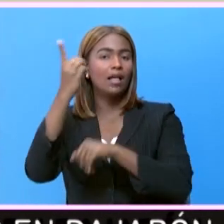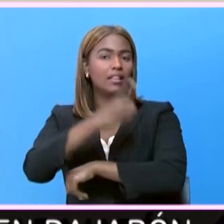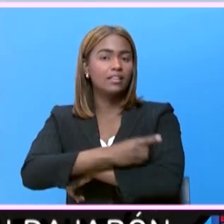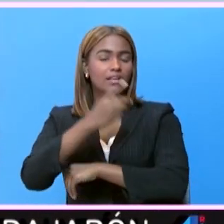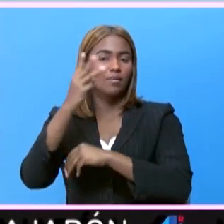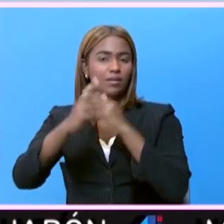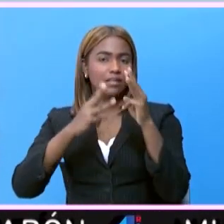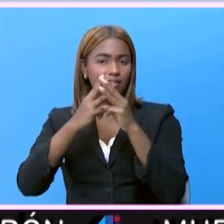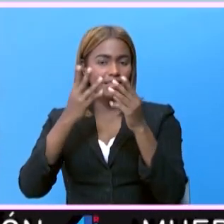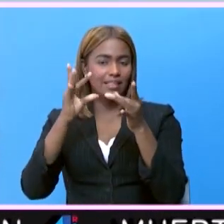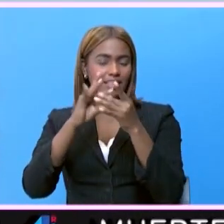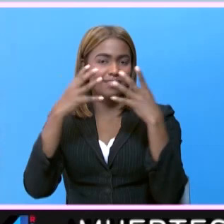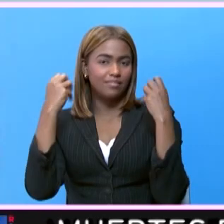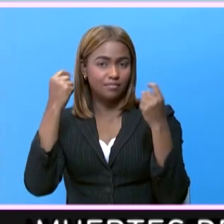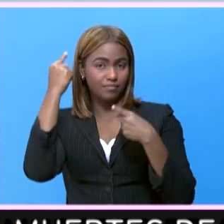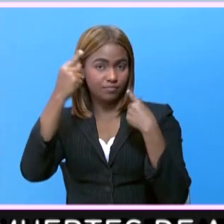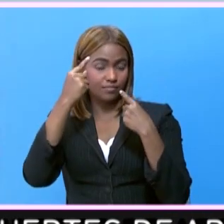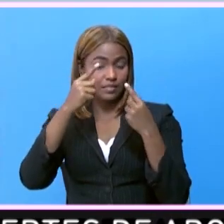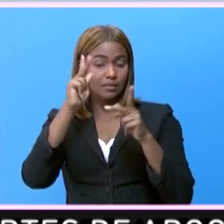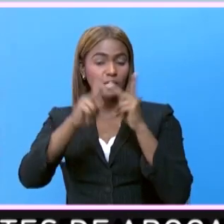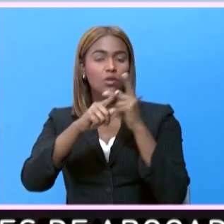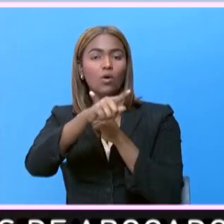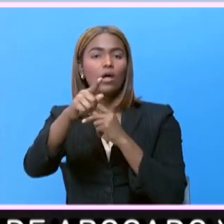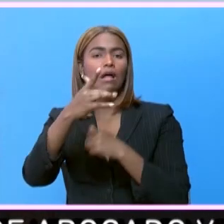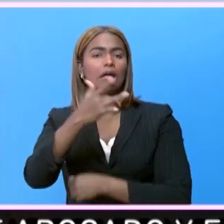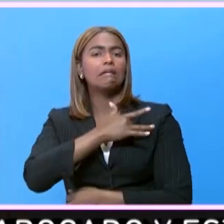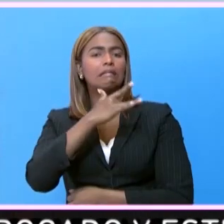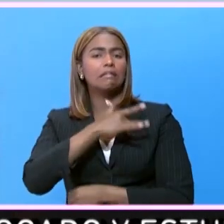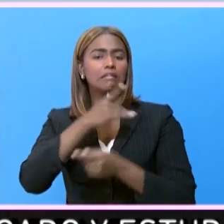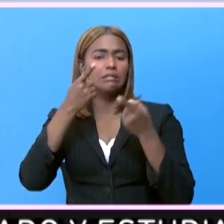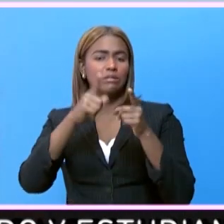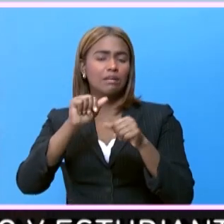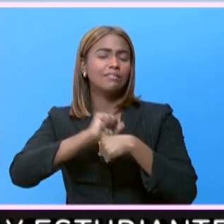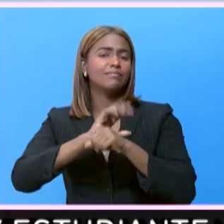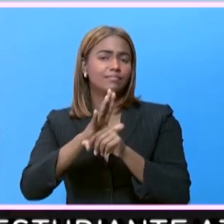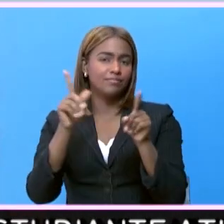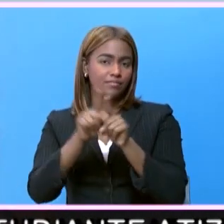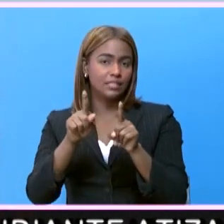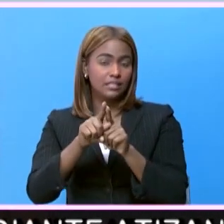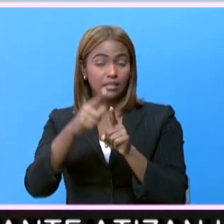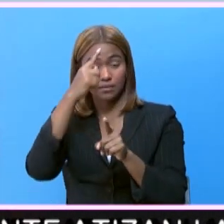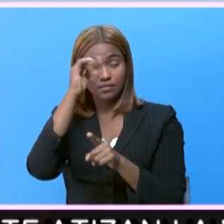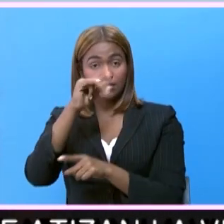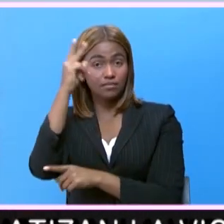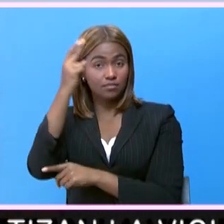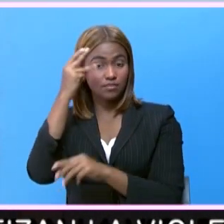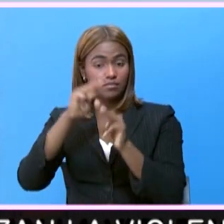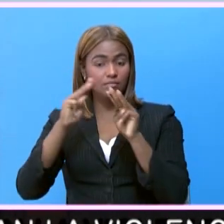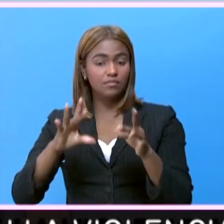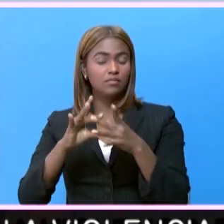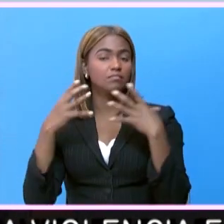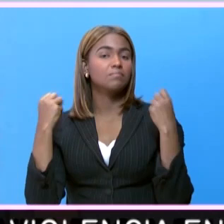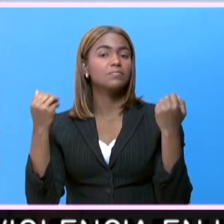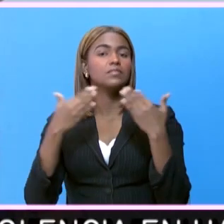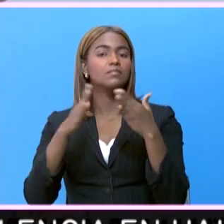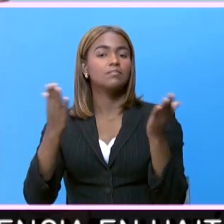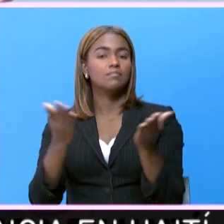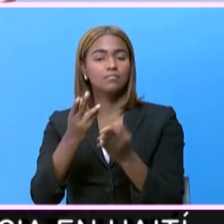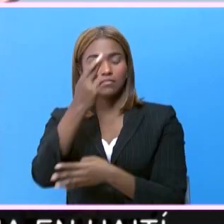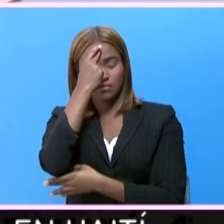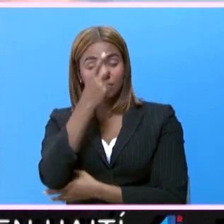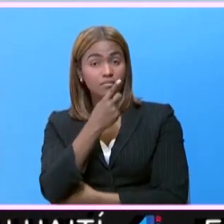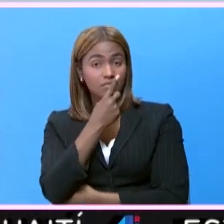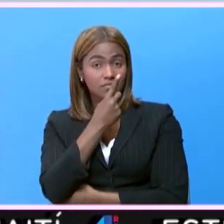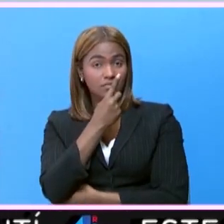Salud Mental, en momentos en que la sociedad es afectada por una pandemia. Por tal motivo, el Ministerio de Salud Pública de la República